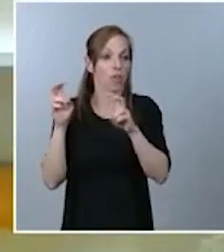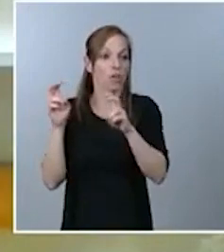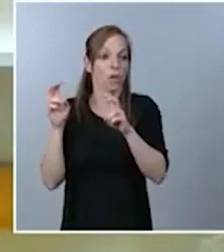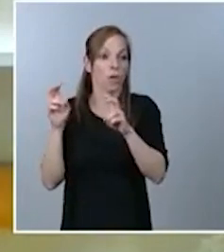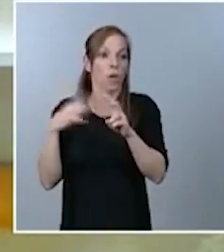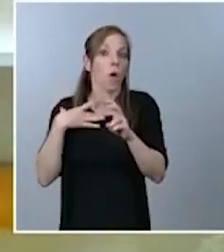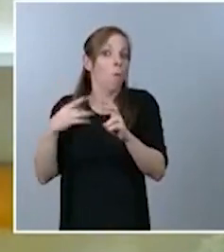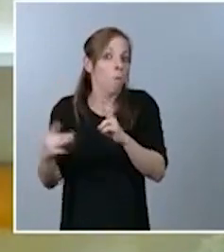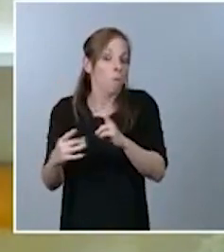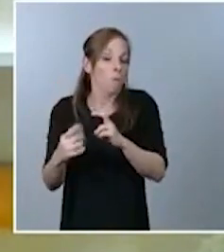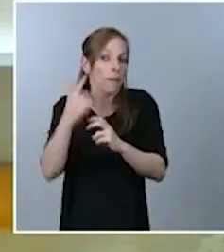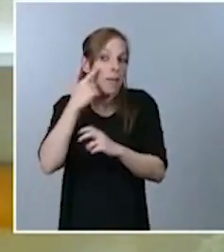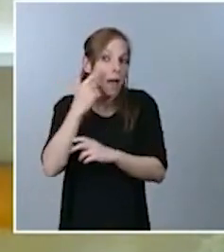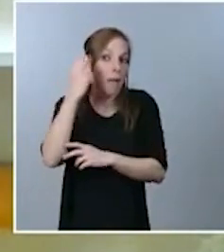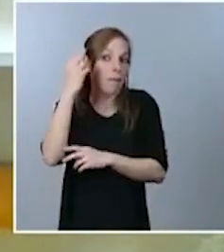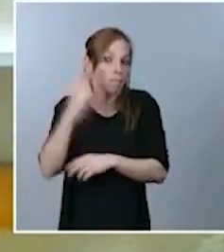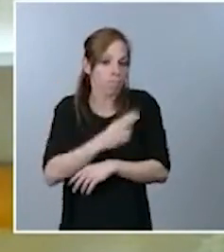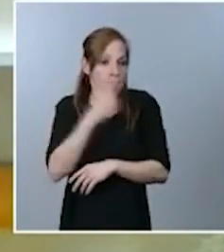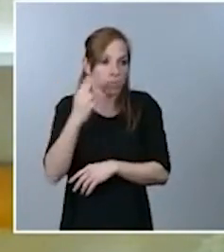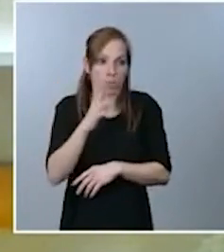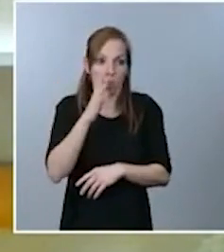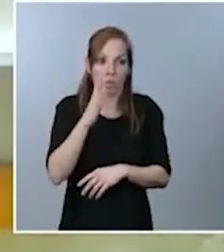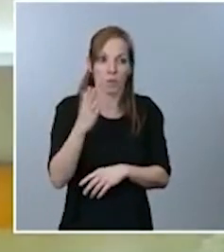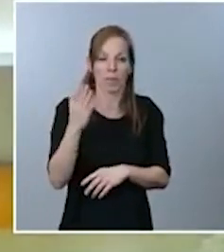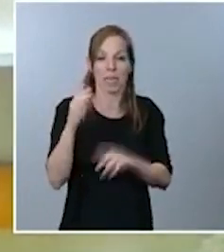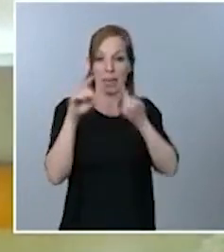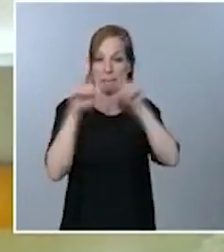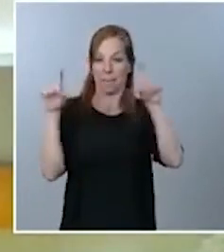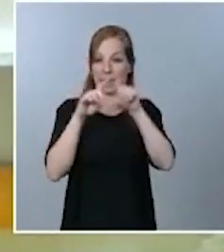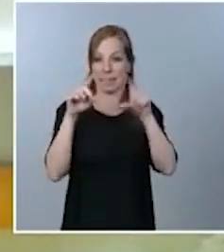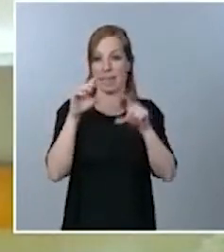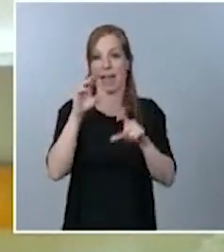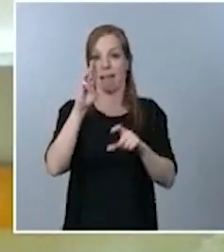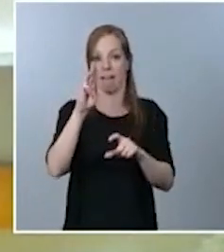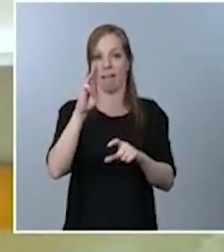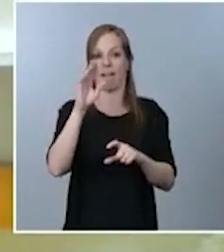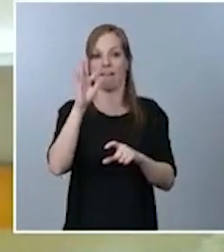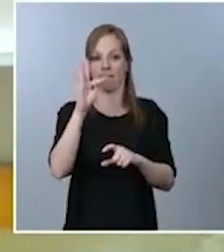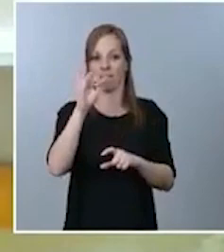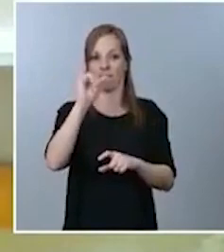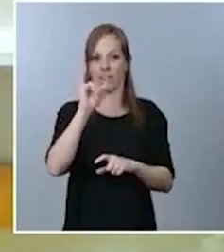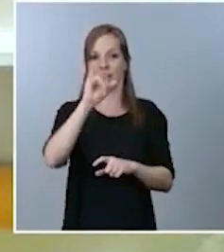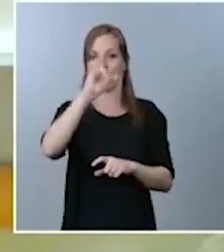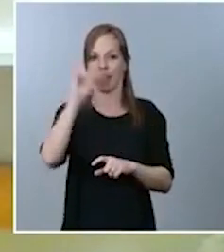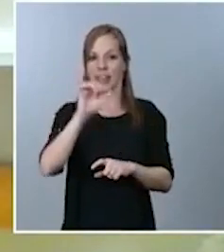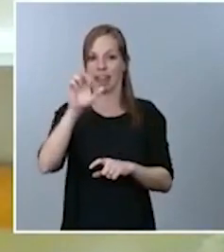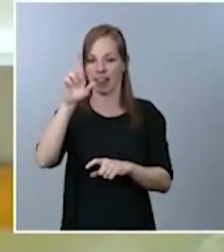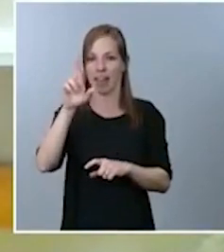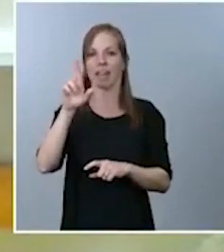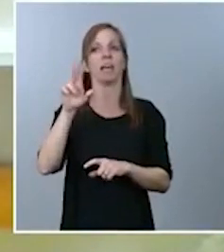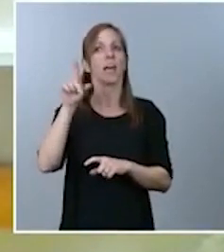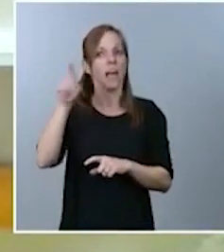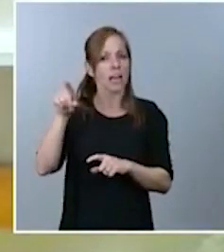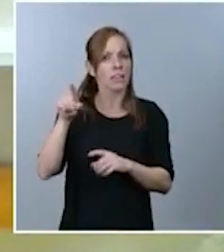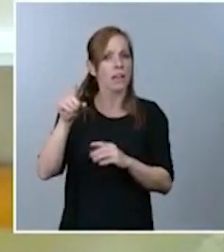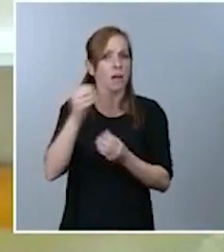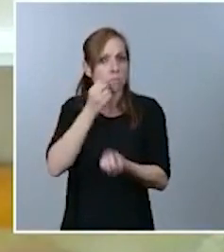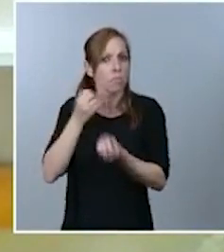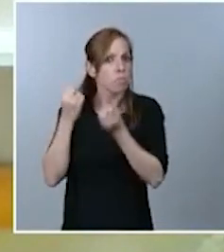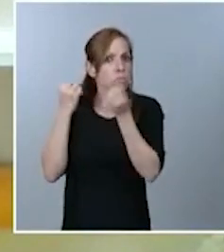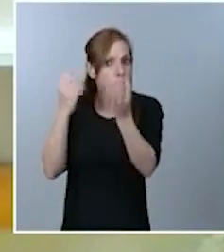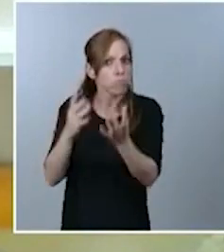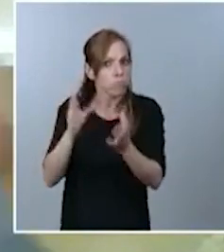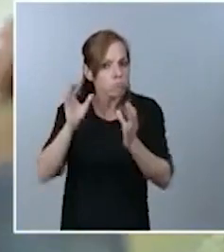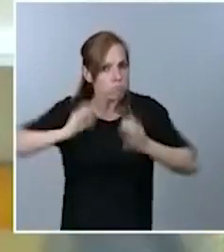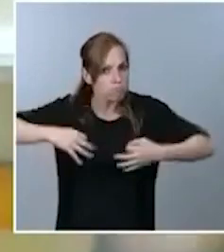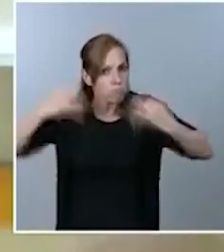vacuna que ayer anunció Pfizer que tiene prácticamente ultimada si de verdad va a llegar a partir de enero como se anunció si